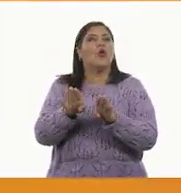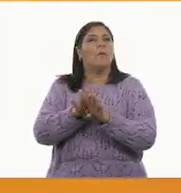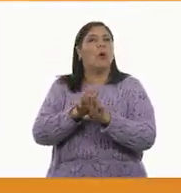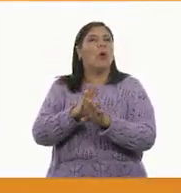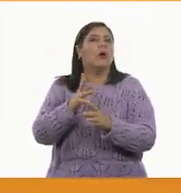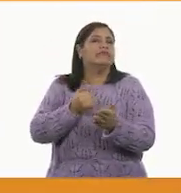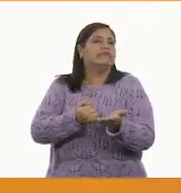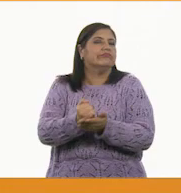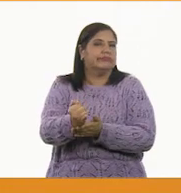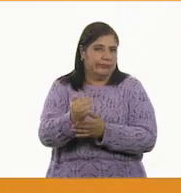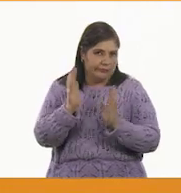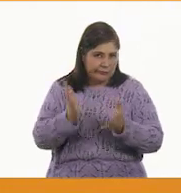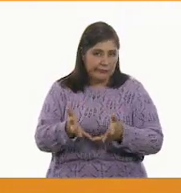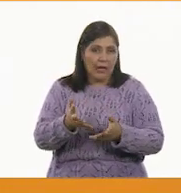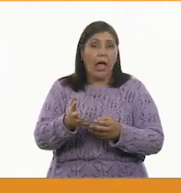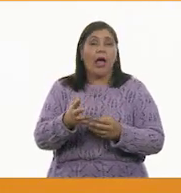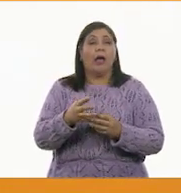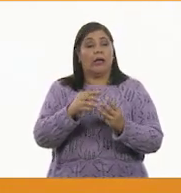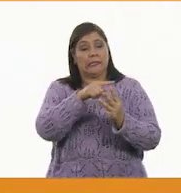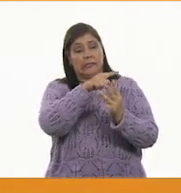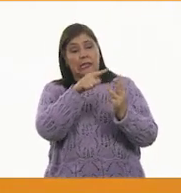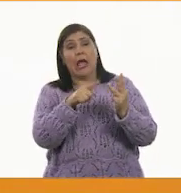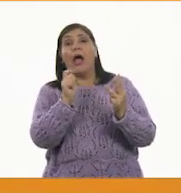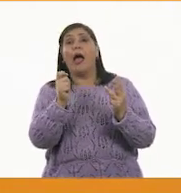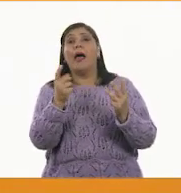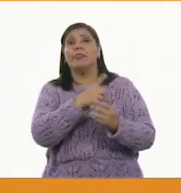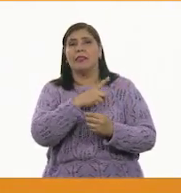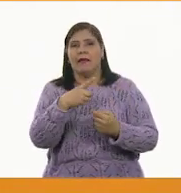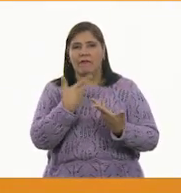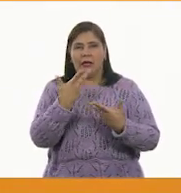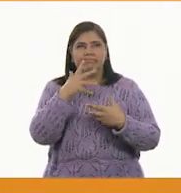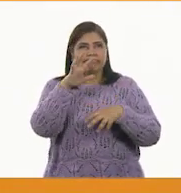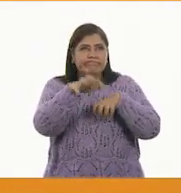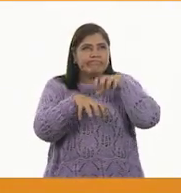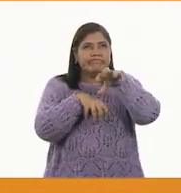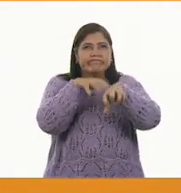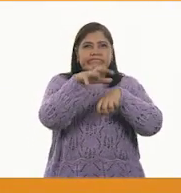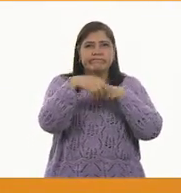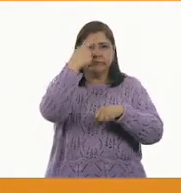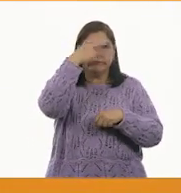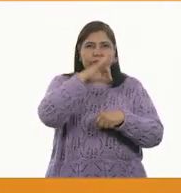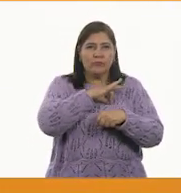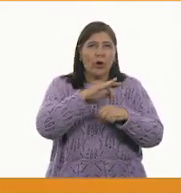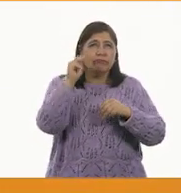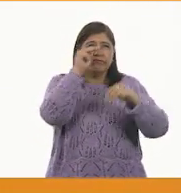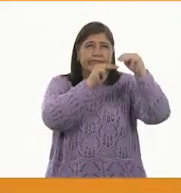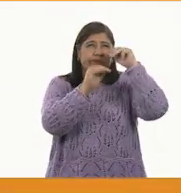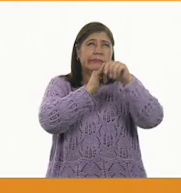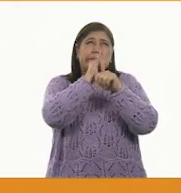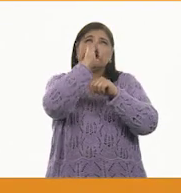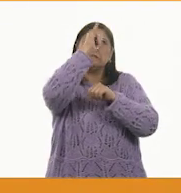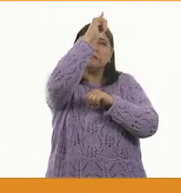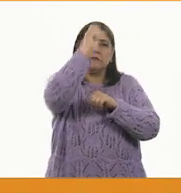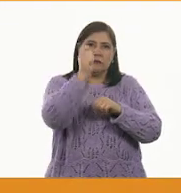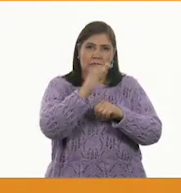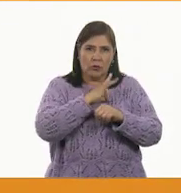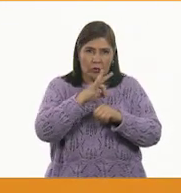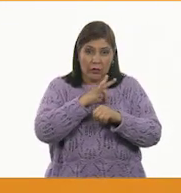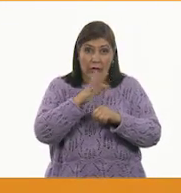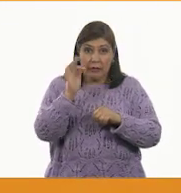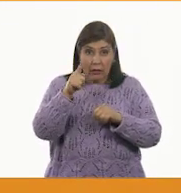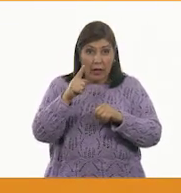Los tres van a escalar la montaña más alta de la región. El primero que llegue a la cima